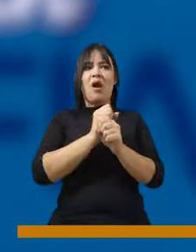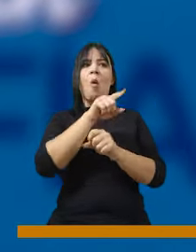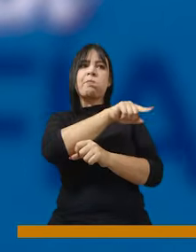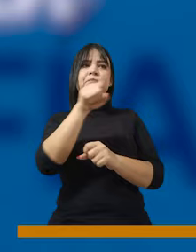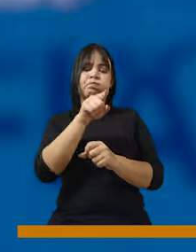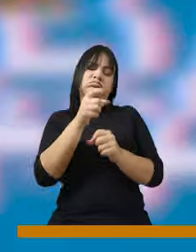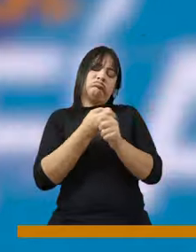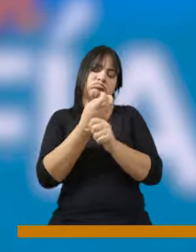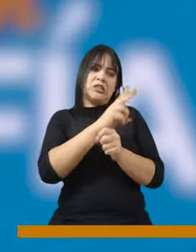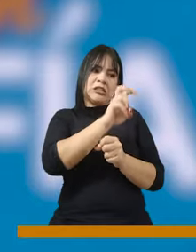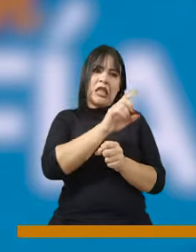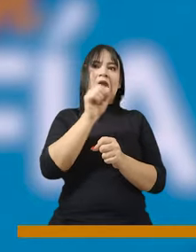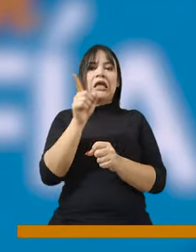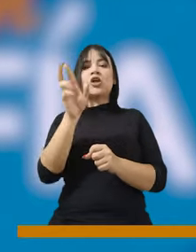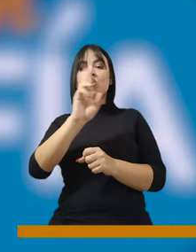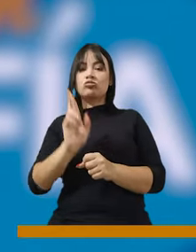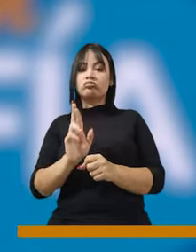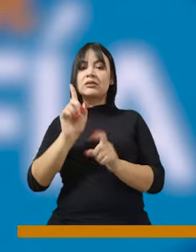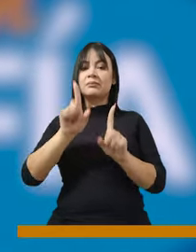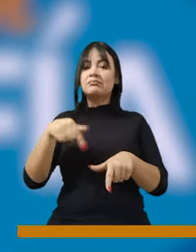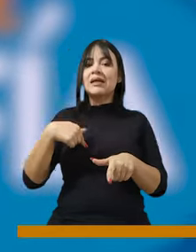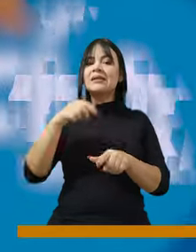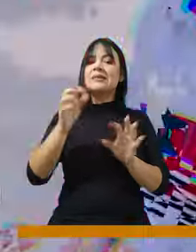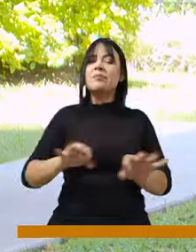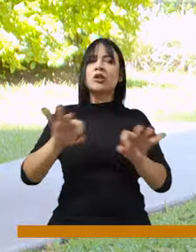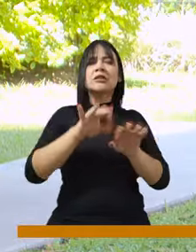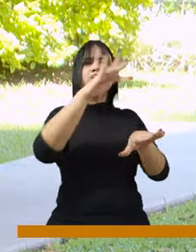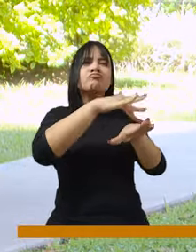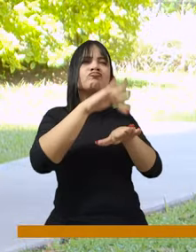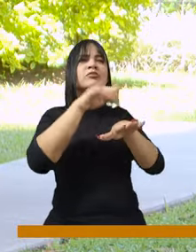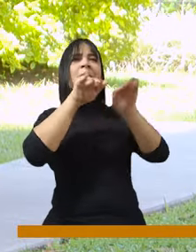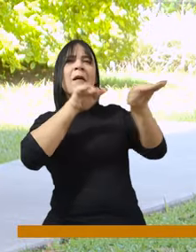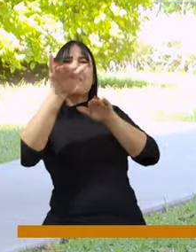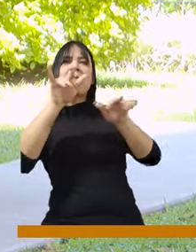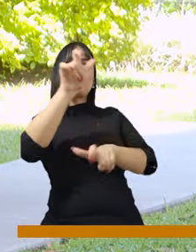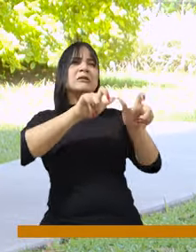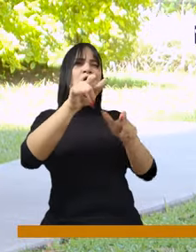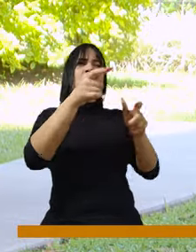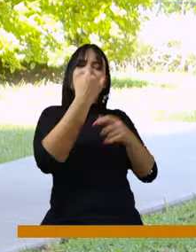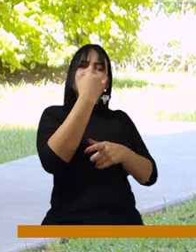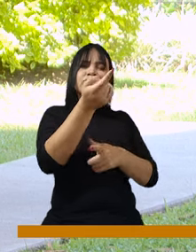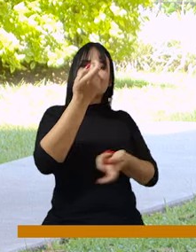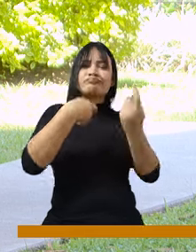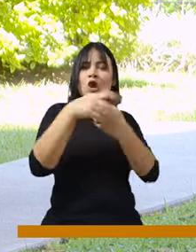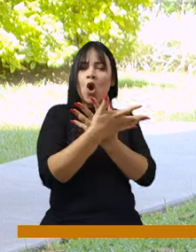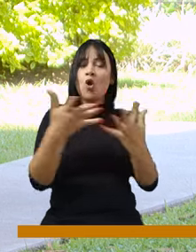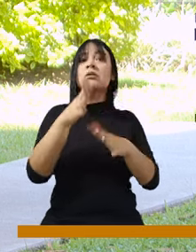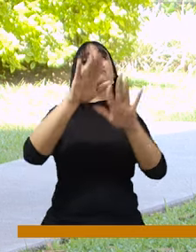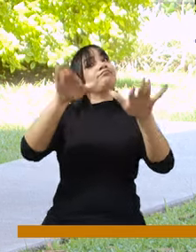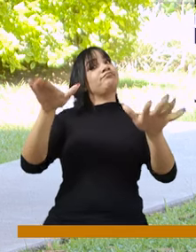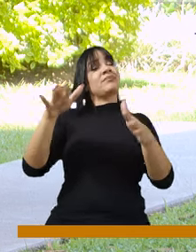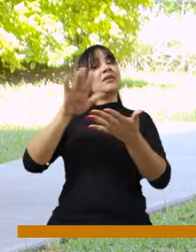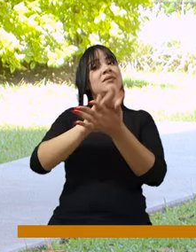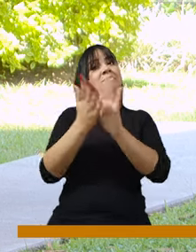sector de Robledo para precisamente concientizar a cada uno de estos comerciantes y a la ciudadanía que la